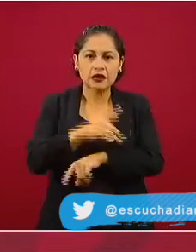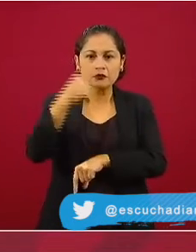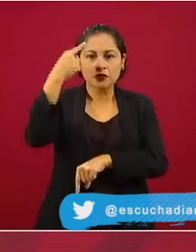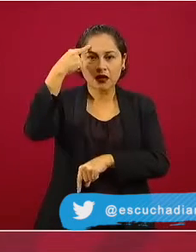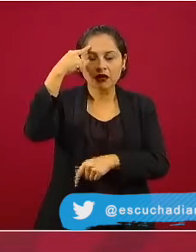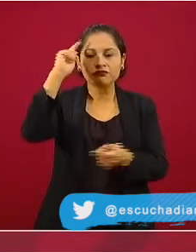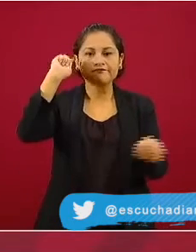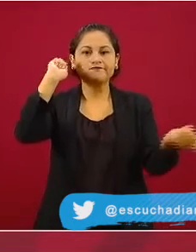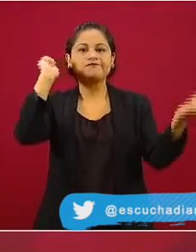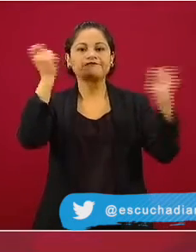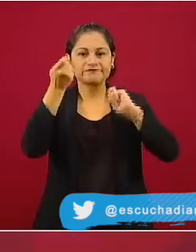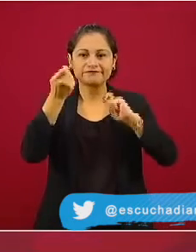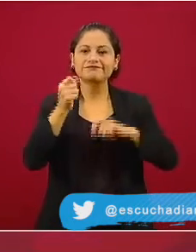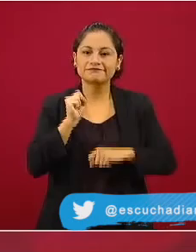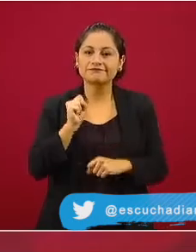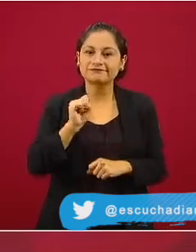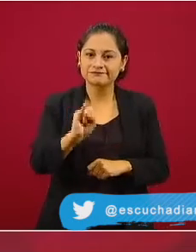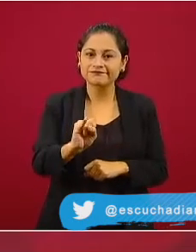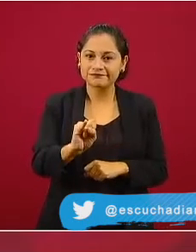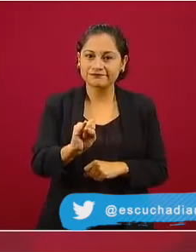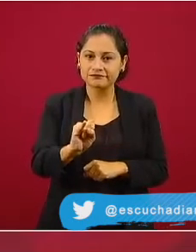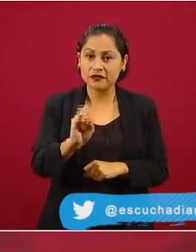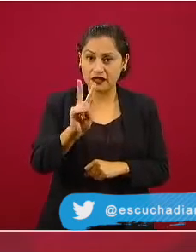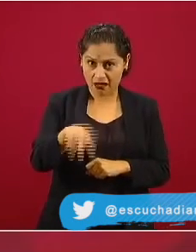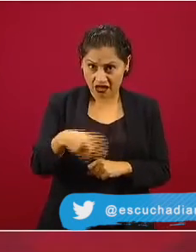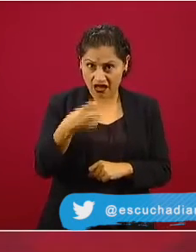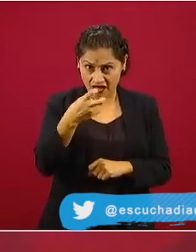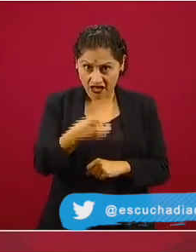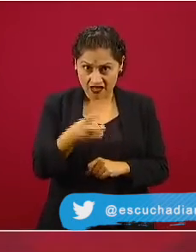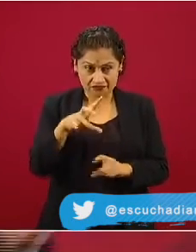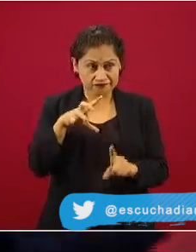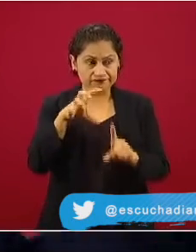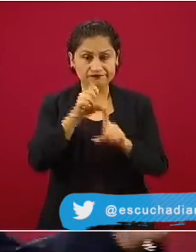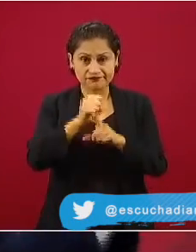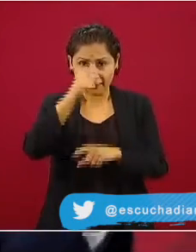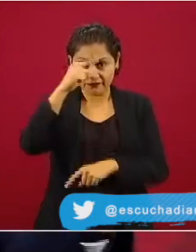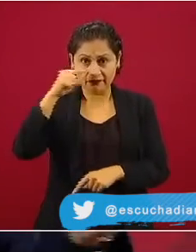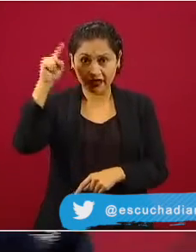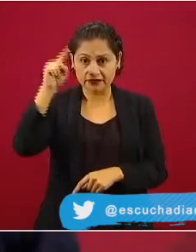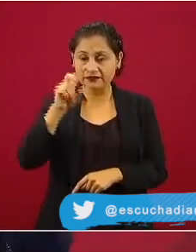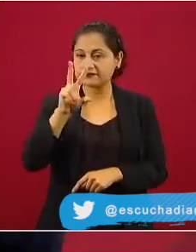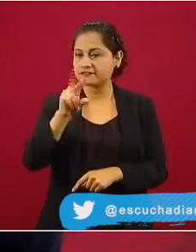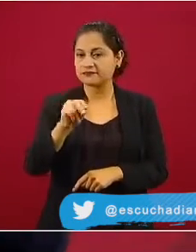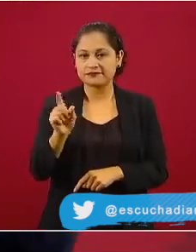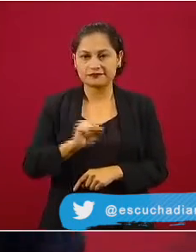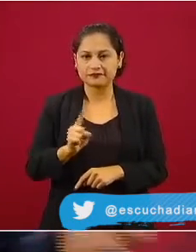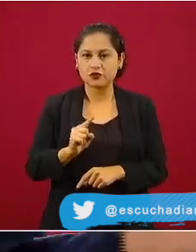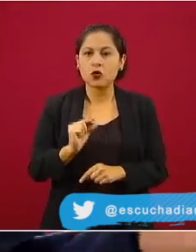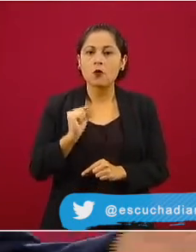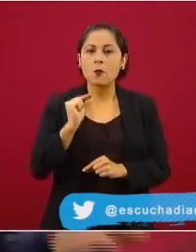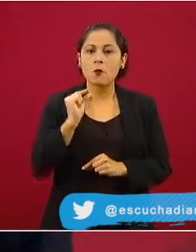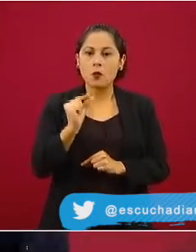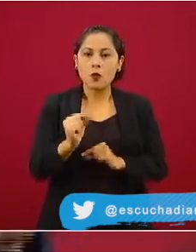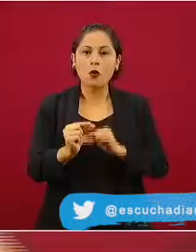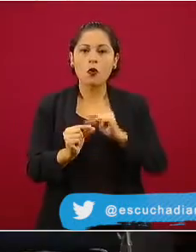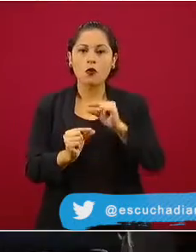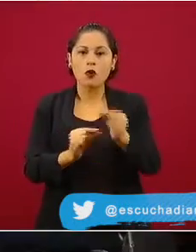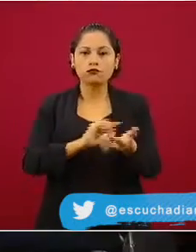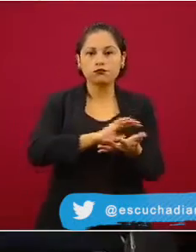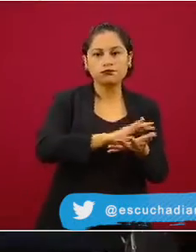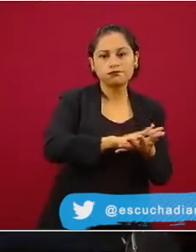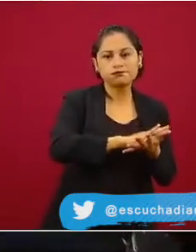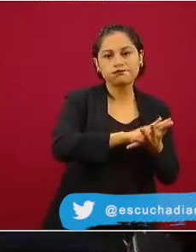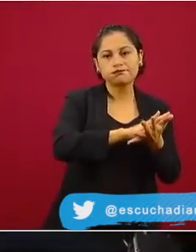Que no es fácil de lograr. Se fue dando poco a poco. Fue un proceso